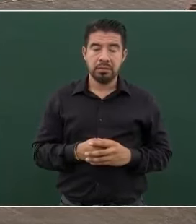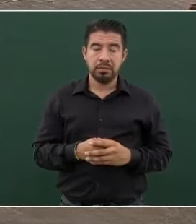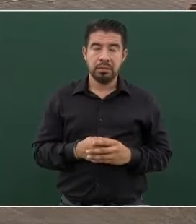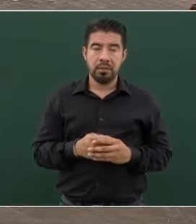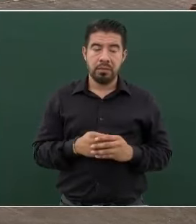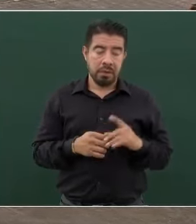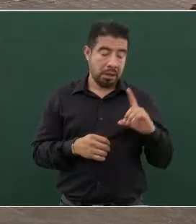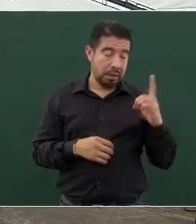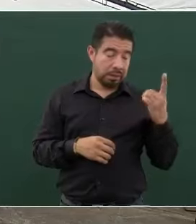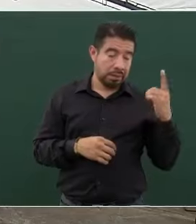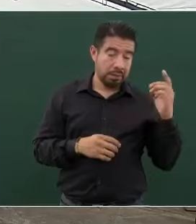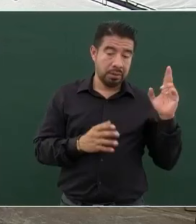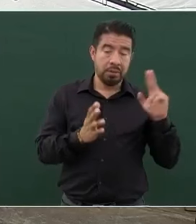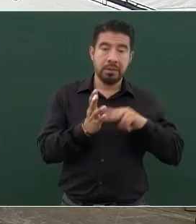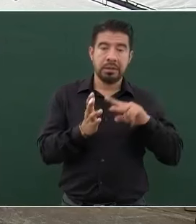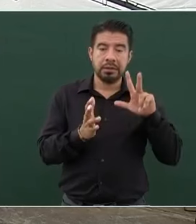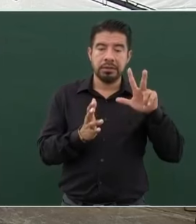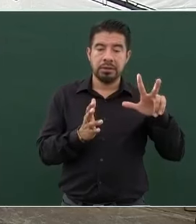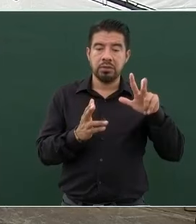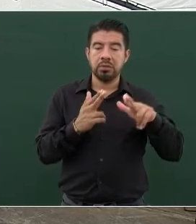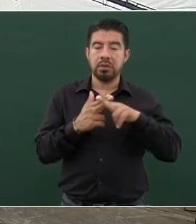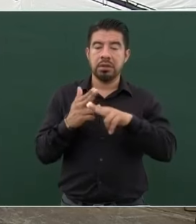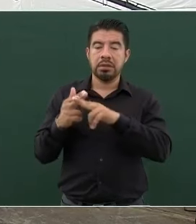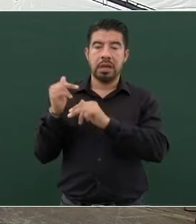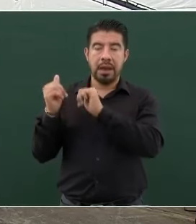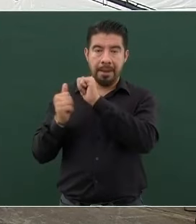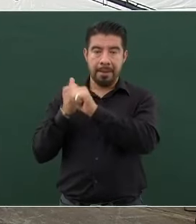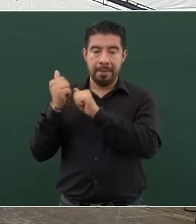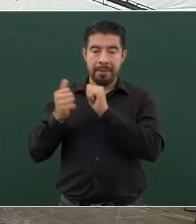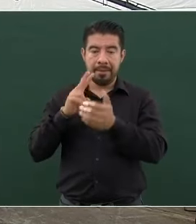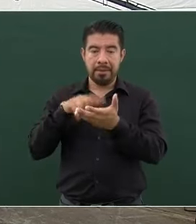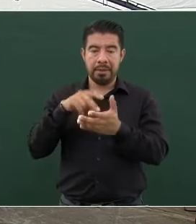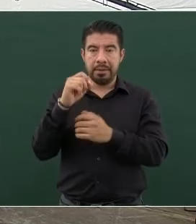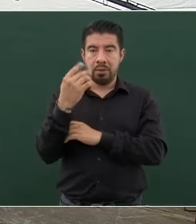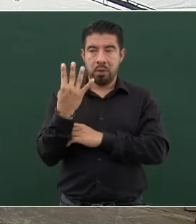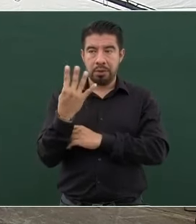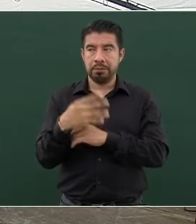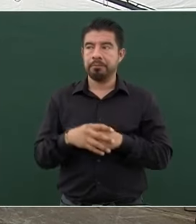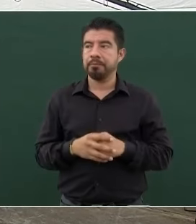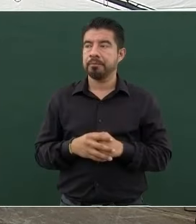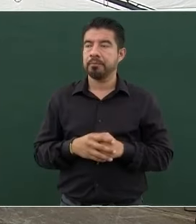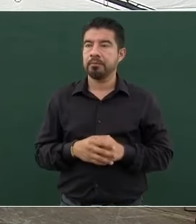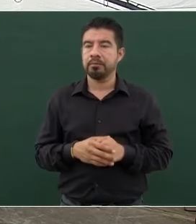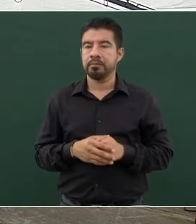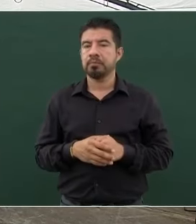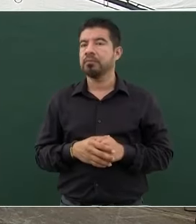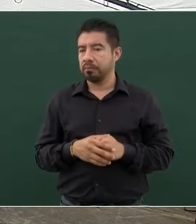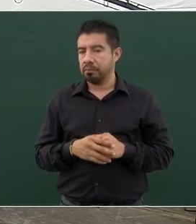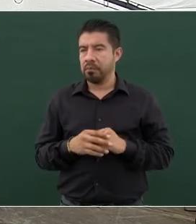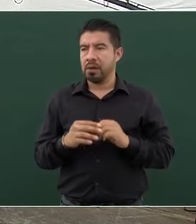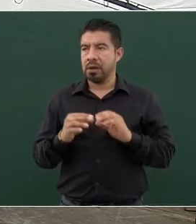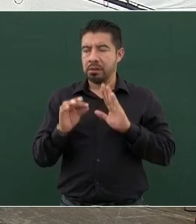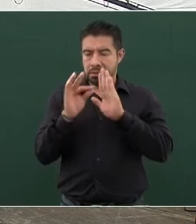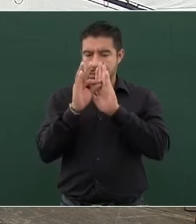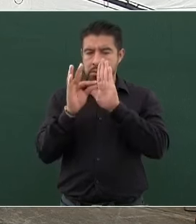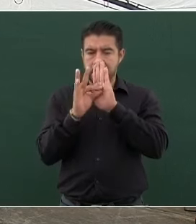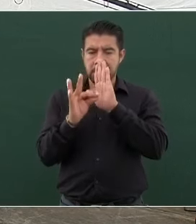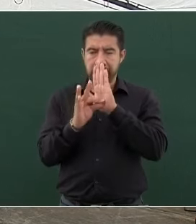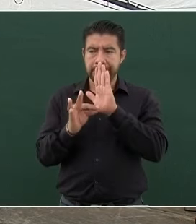18, abril del 24. Aquí hay que aclarar, porque no